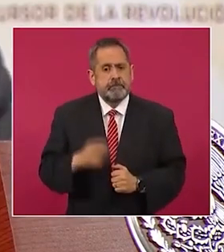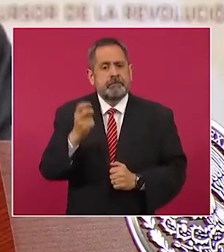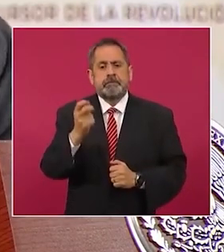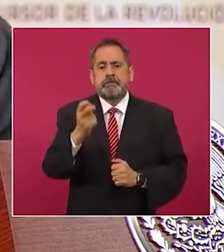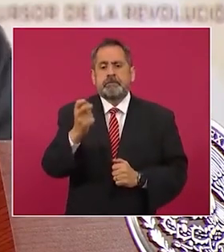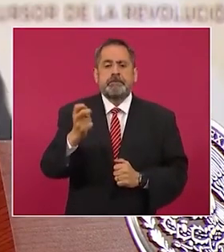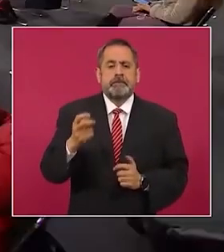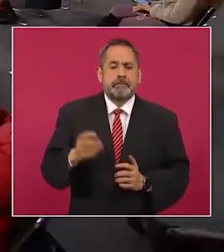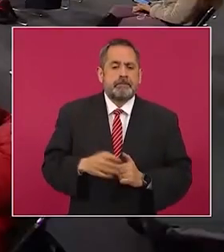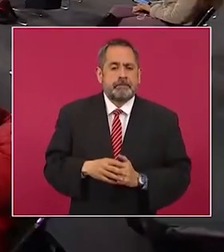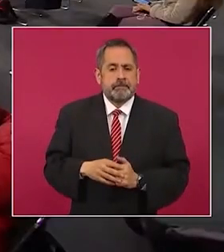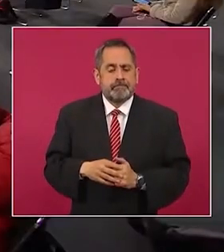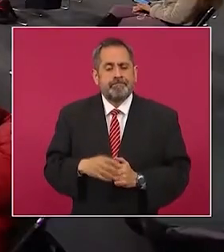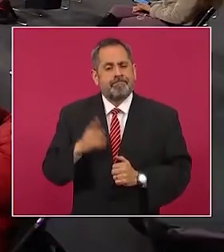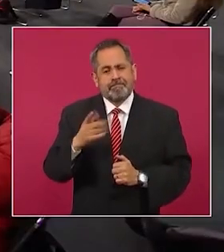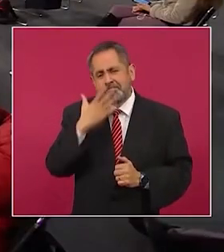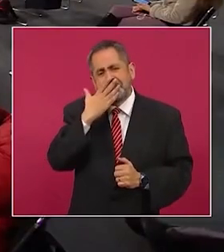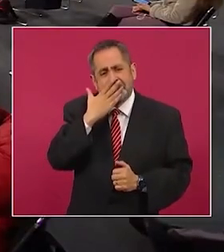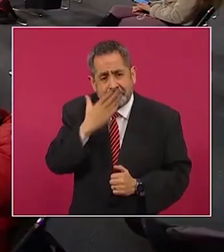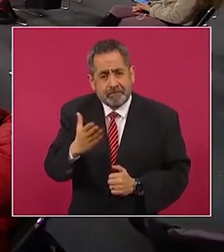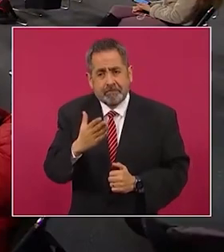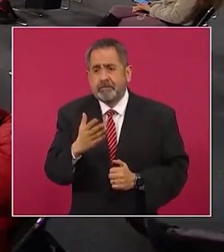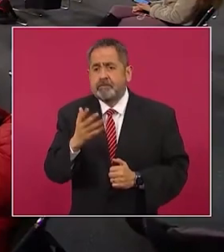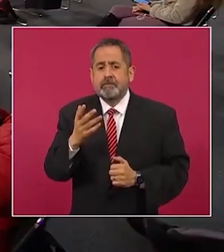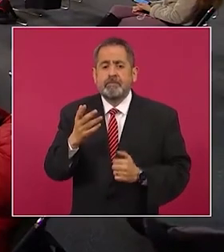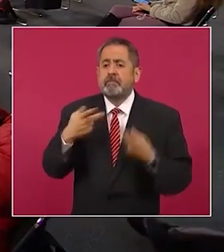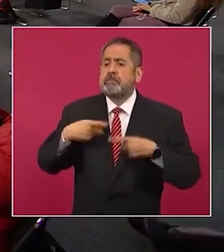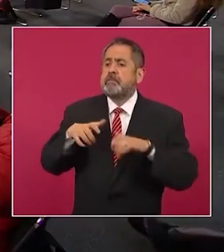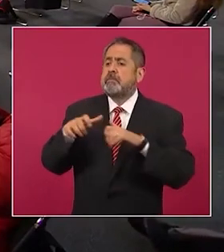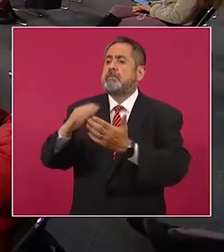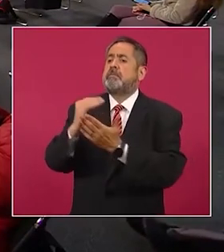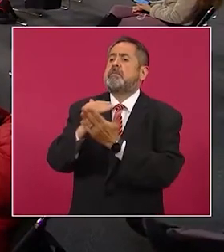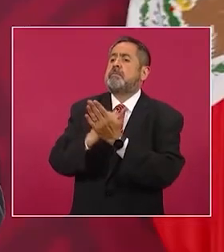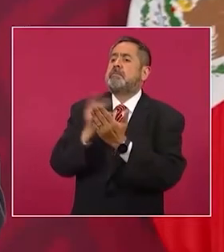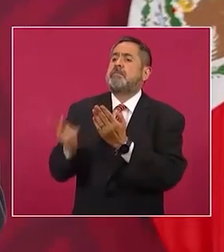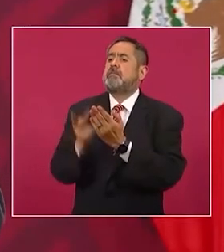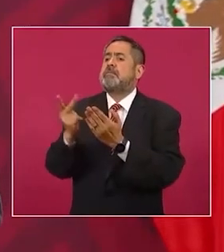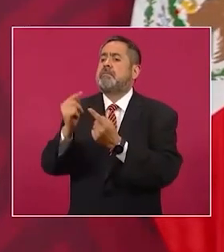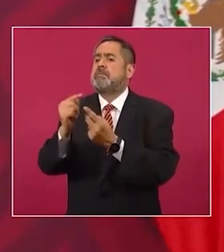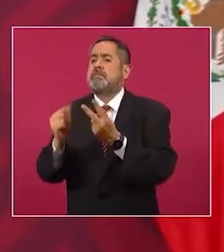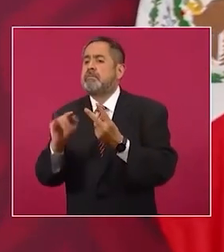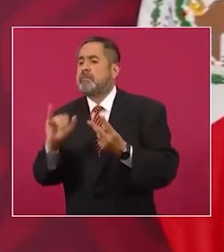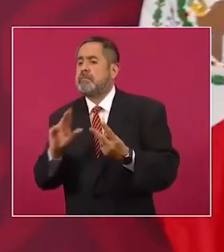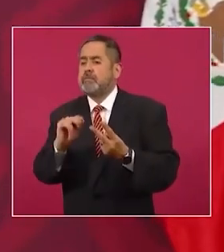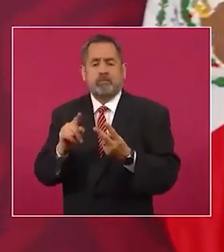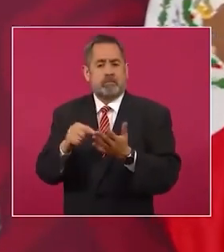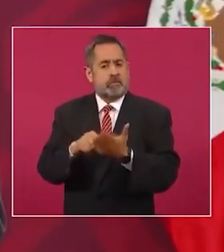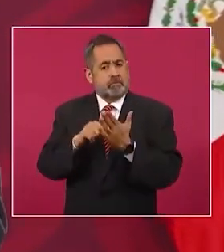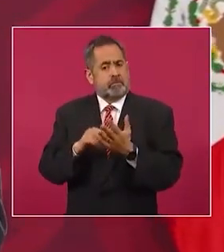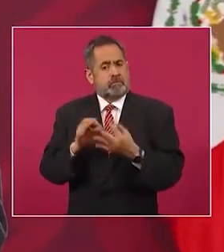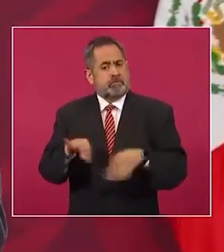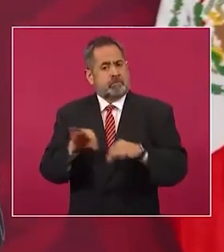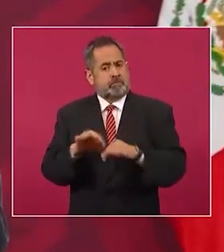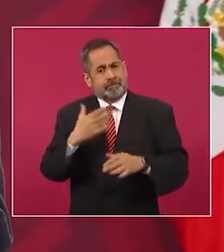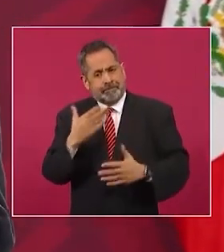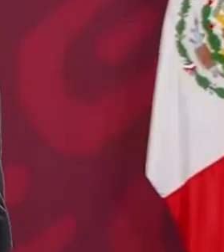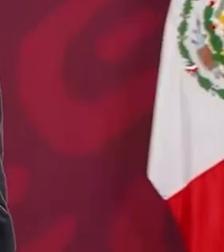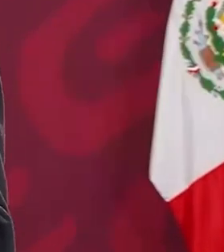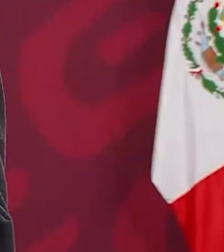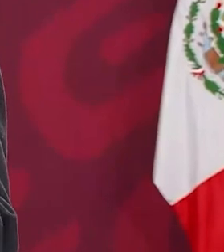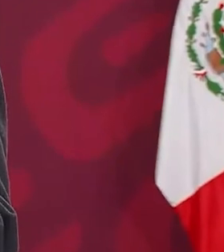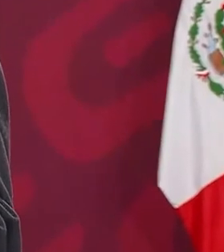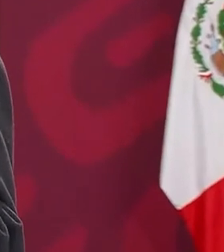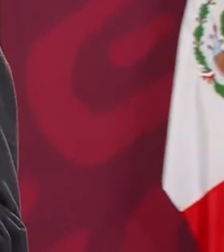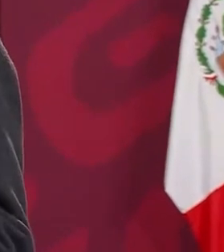Entonces, es algo bueno, es algo ejemplar, tiene que ver con la